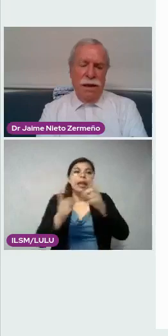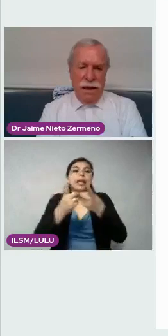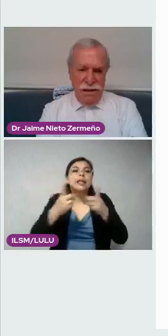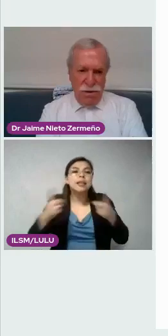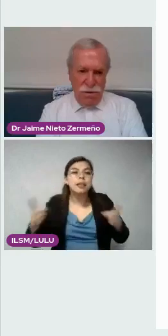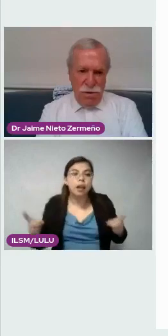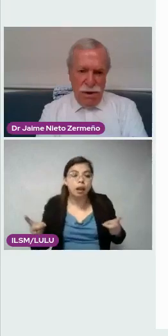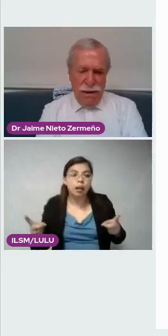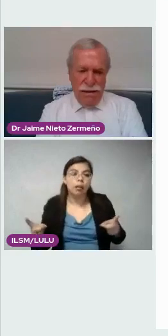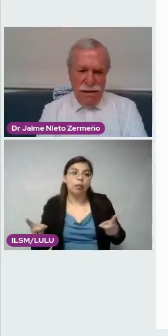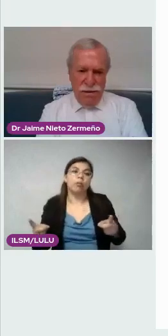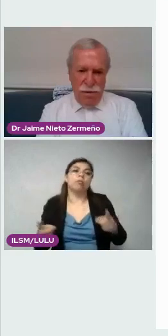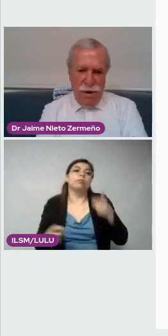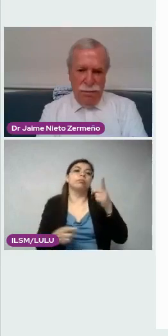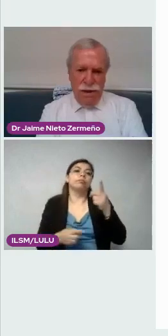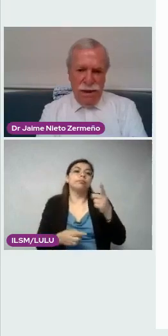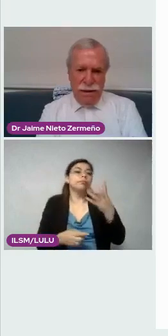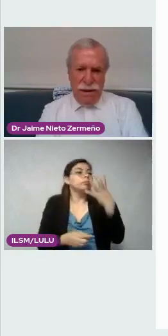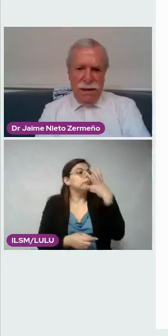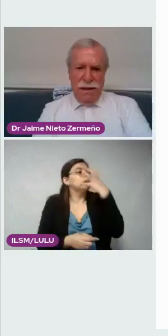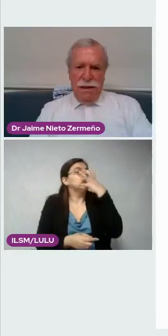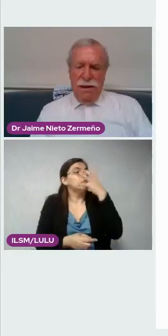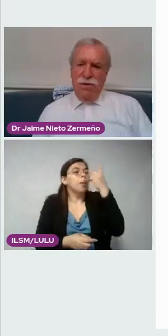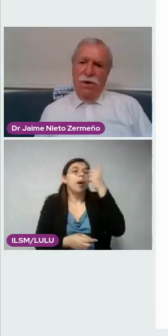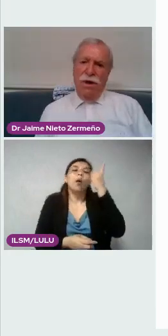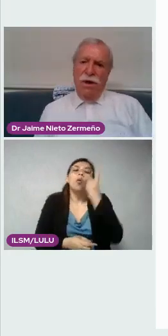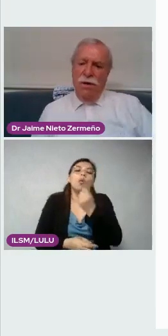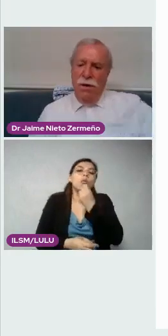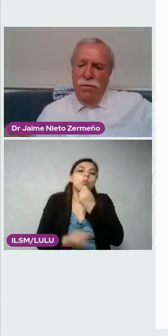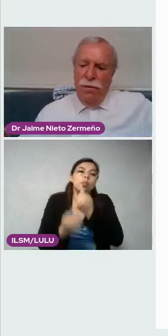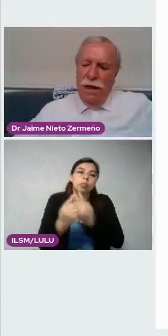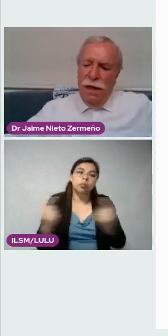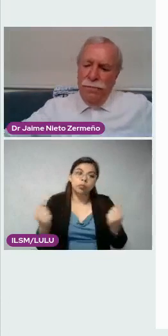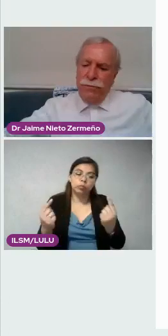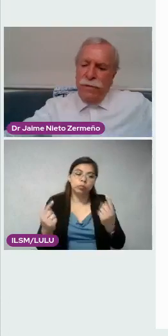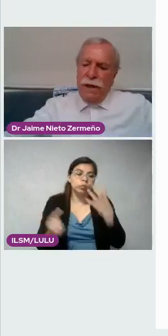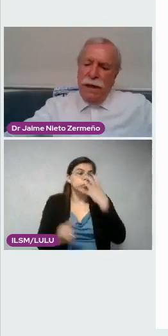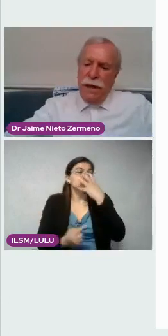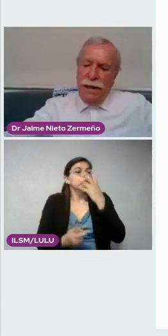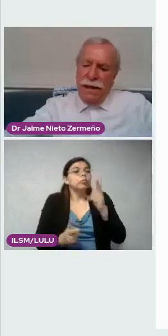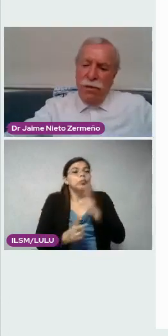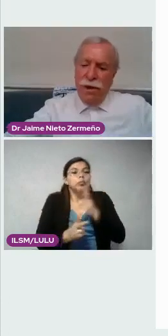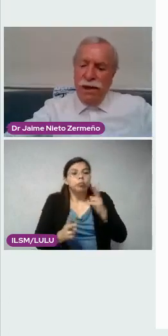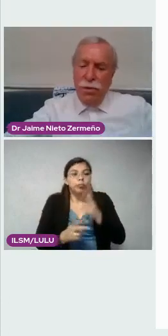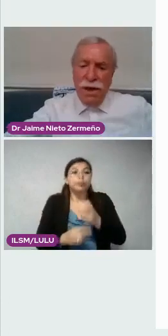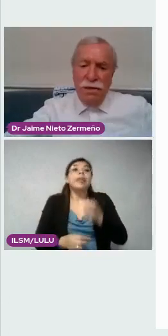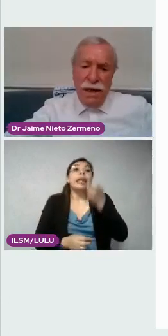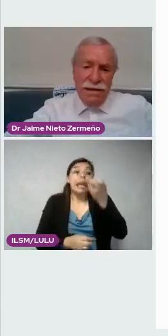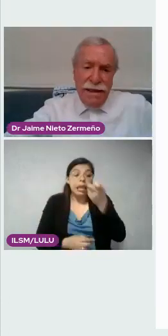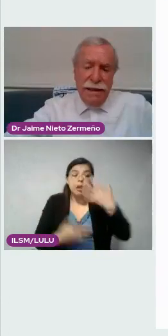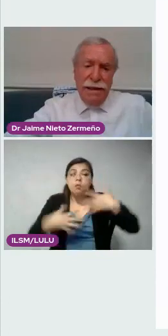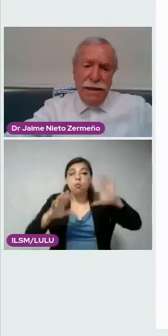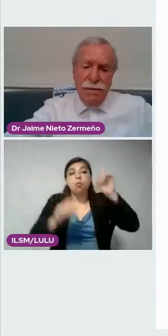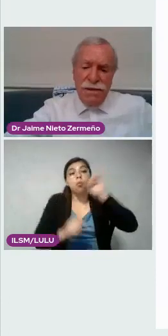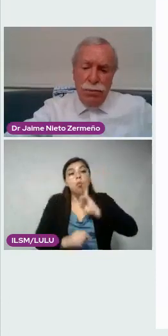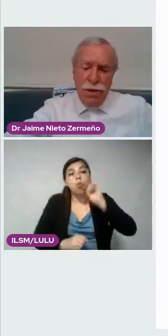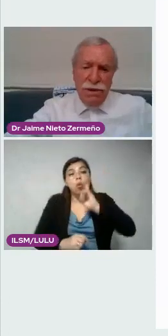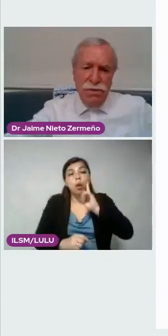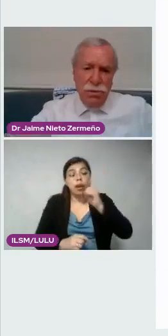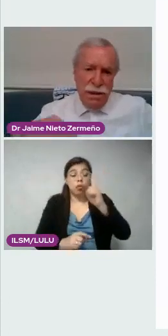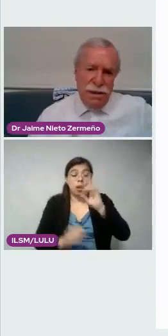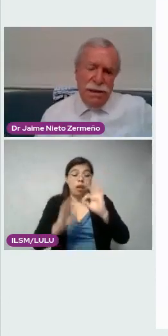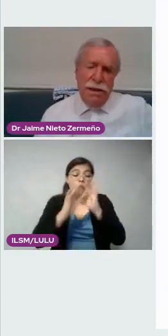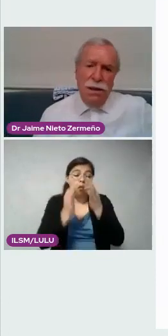anestesiología pediátrica. De hecho, ella fue la, la creadora de una de las técnicas más